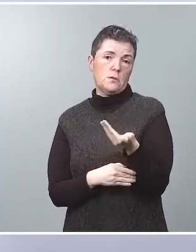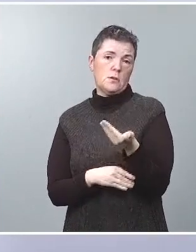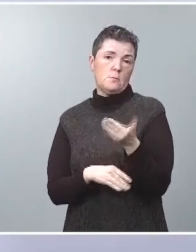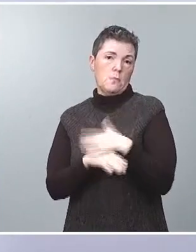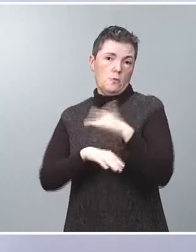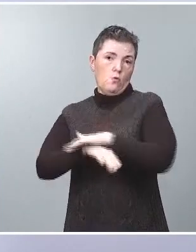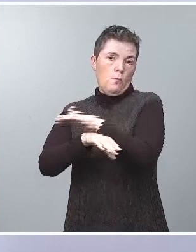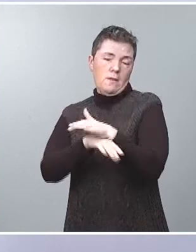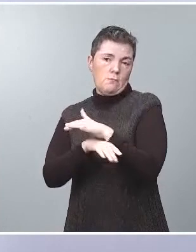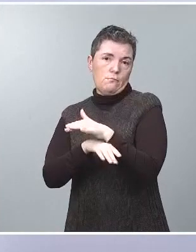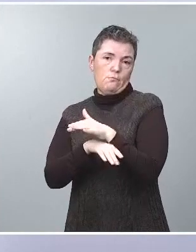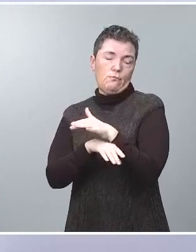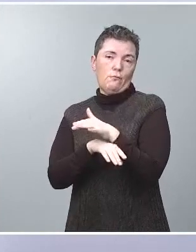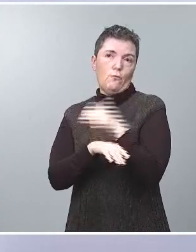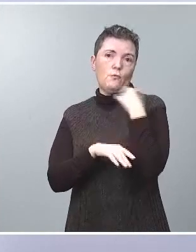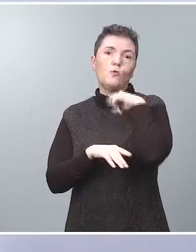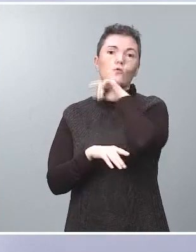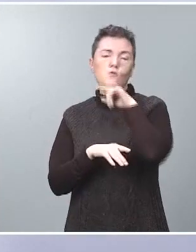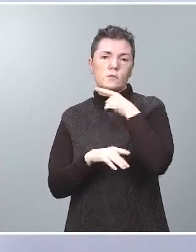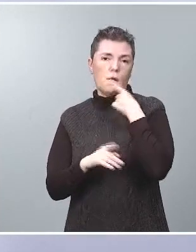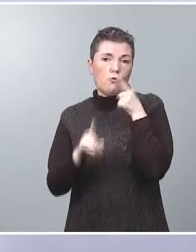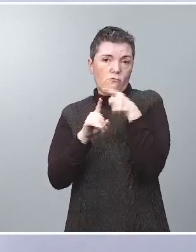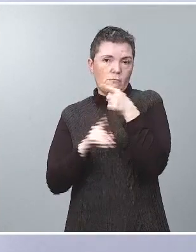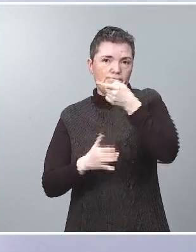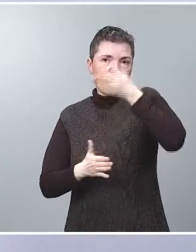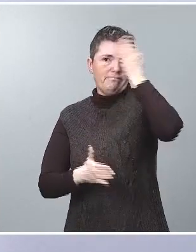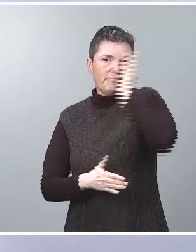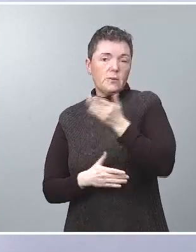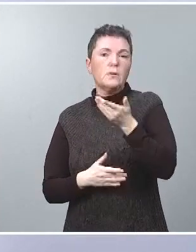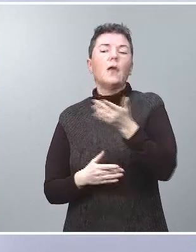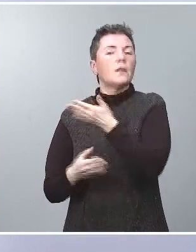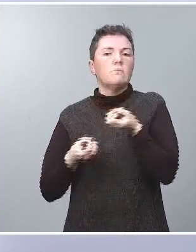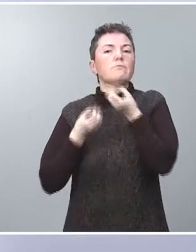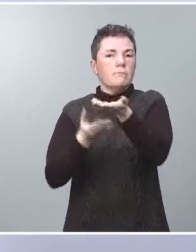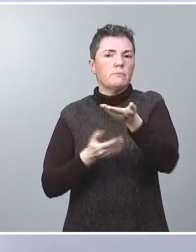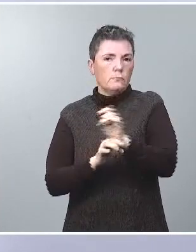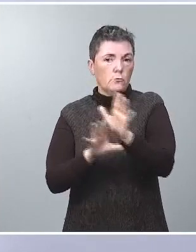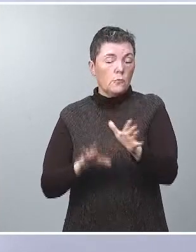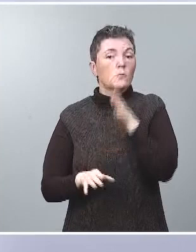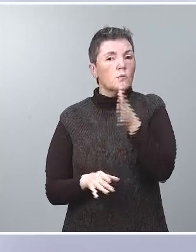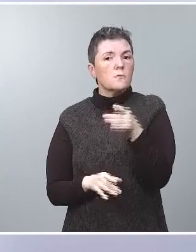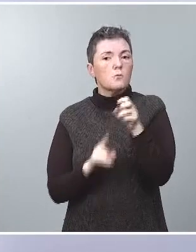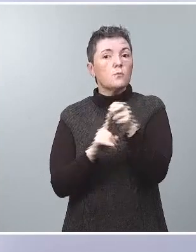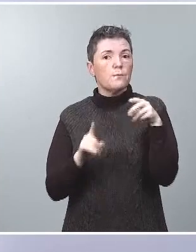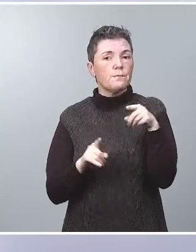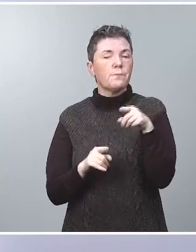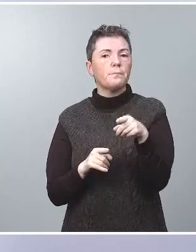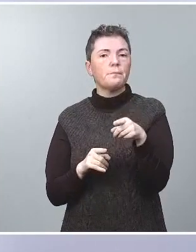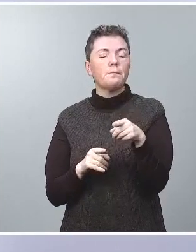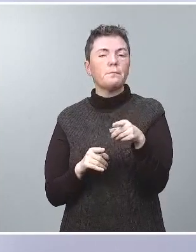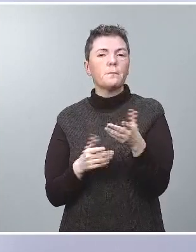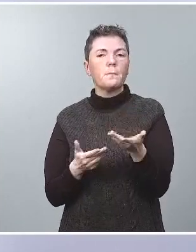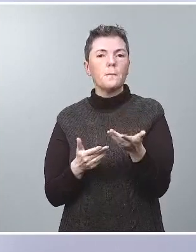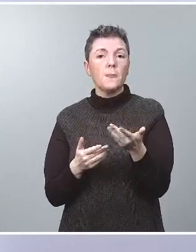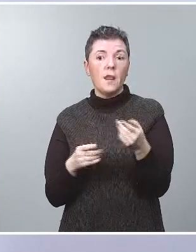y hacia Rusia. Y esto creo que es importante también trasladarlo. Por tanto, desde ese punto de vista, creo que, al contrario,